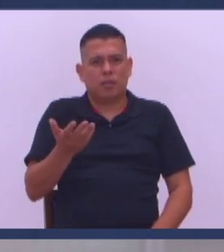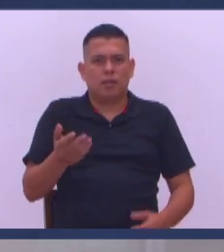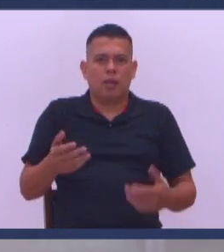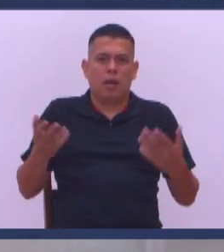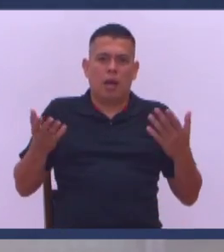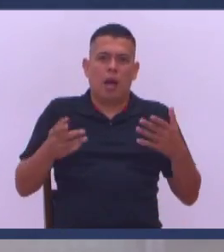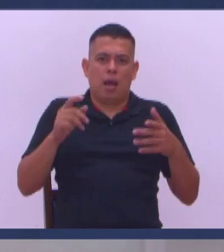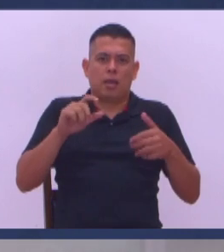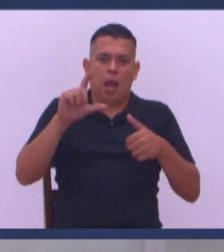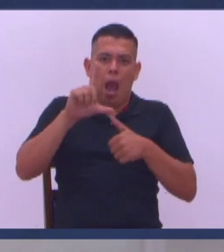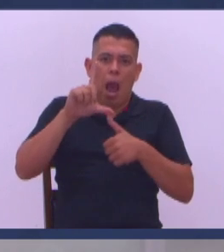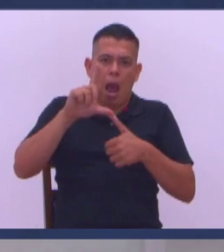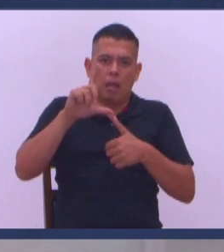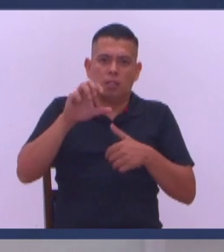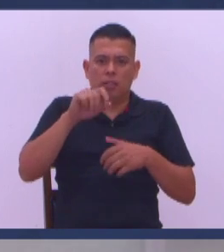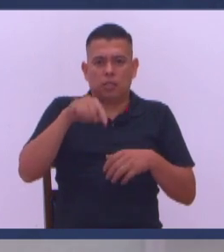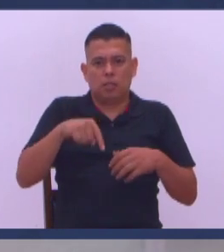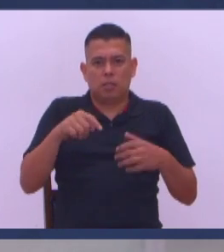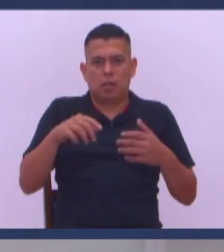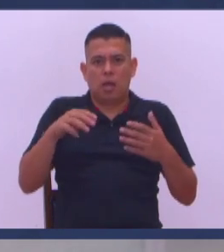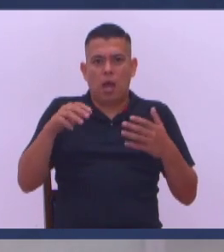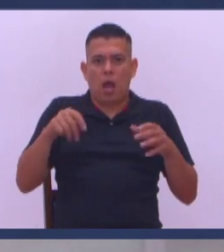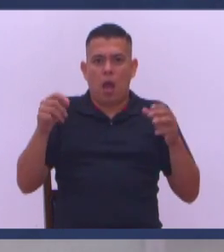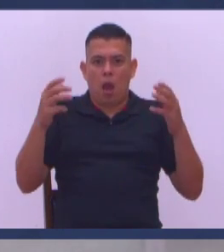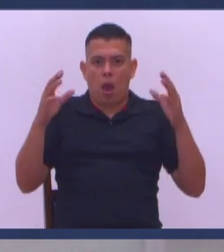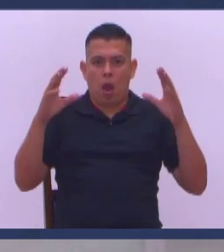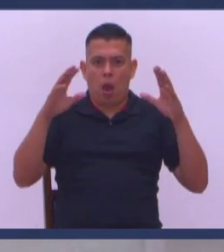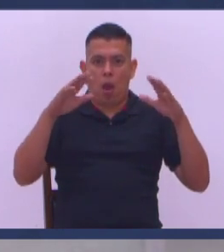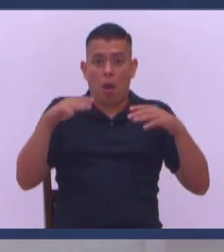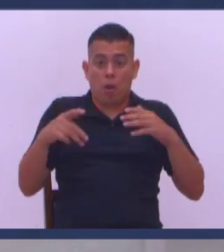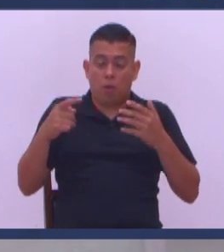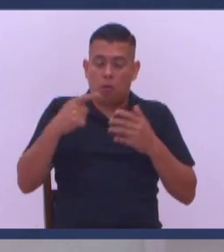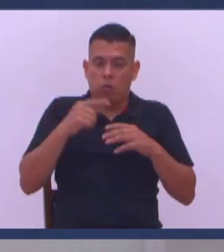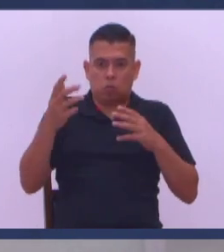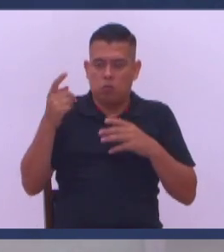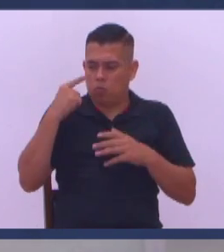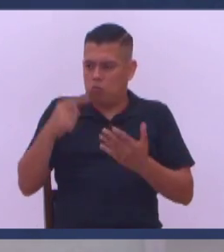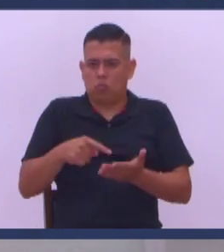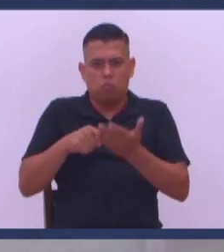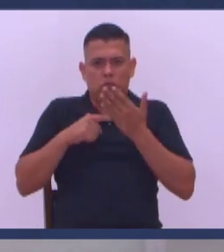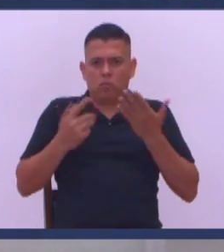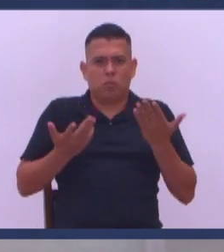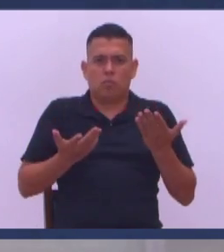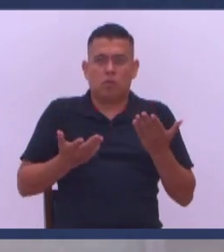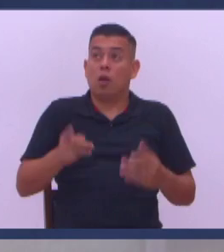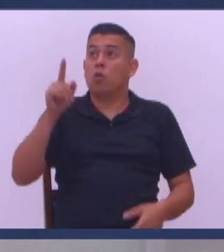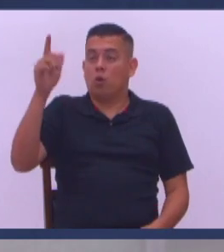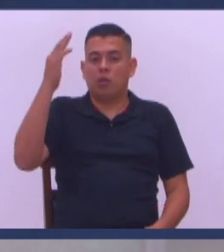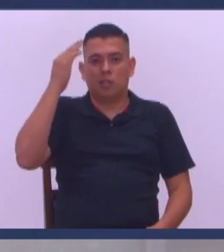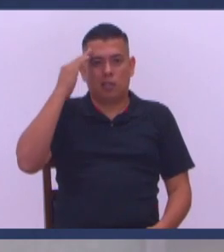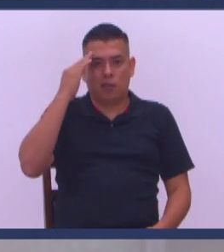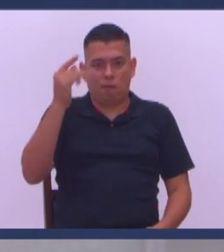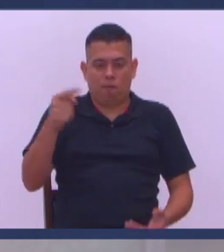adagio En Latinoamérica El Salvador Que dice En el país de los ciegos El manco es rey Entonces el Señor Conoce y ve Todas las cosas